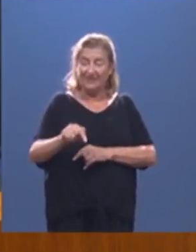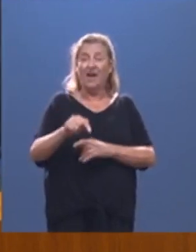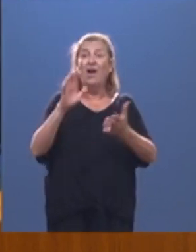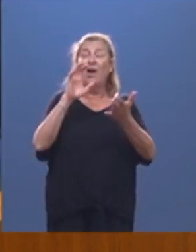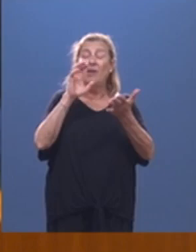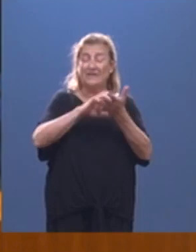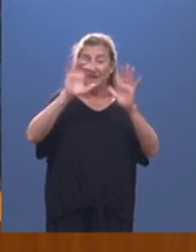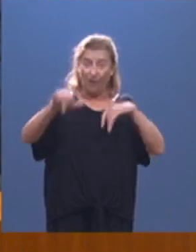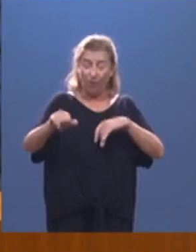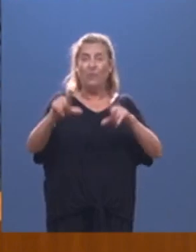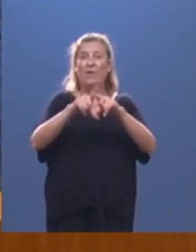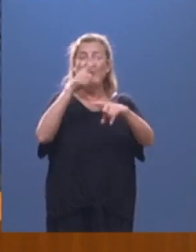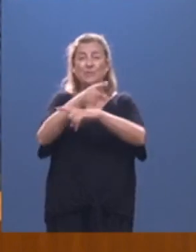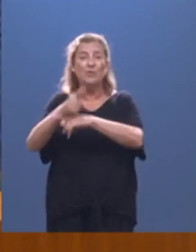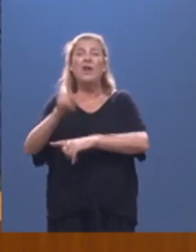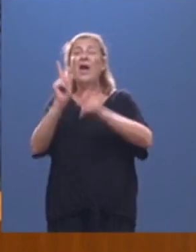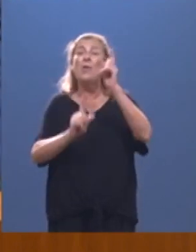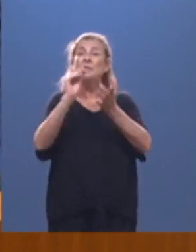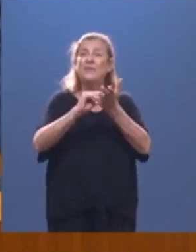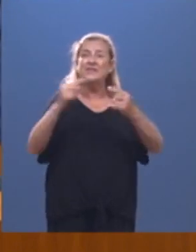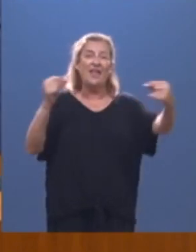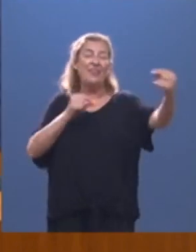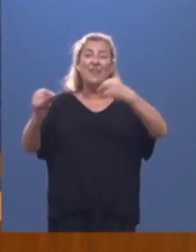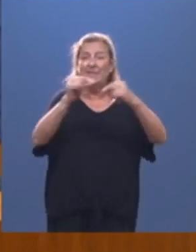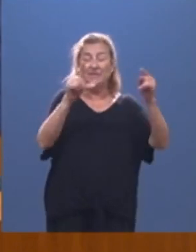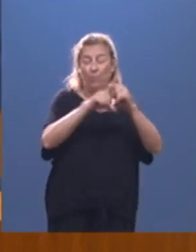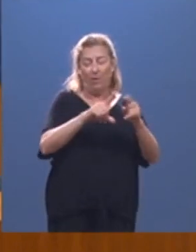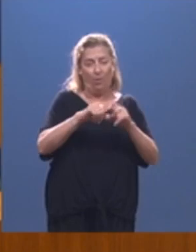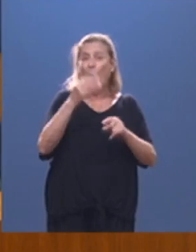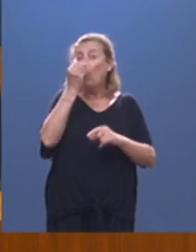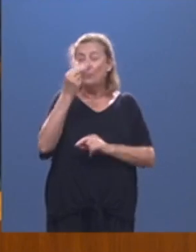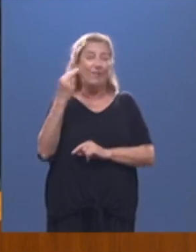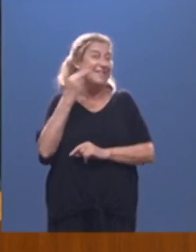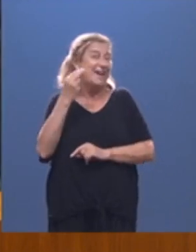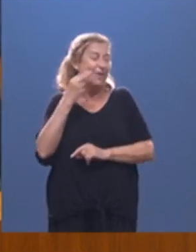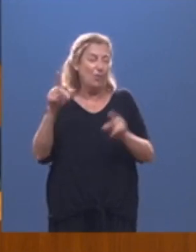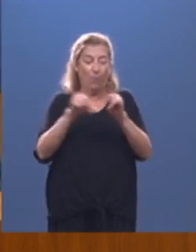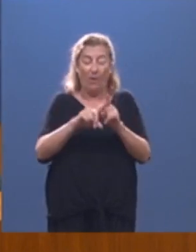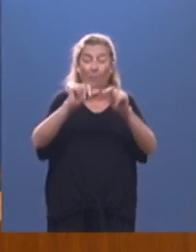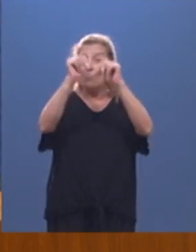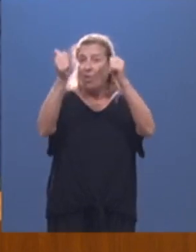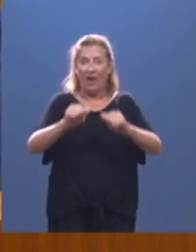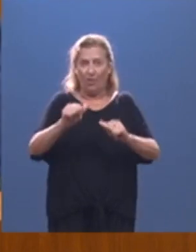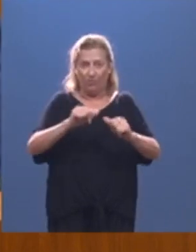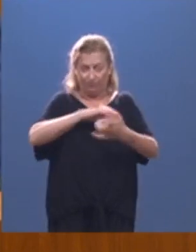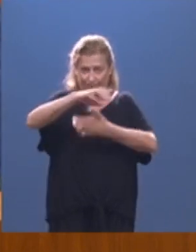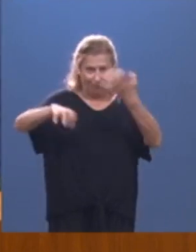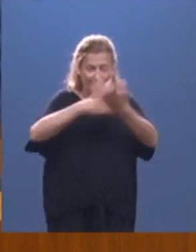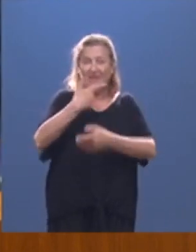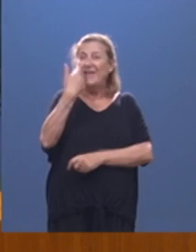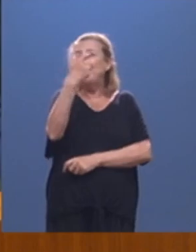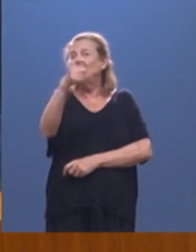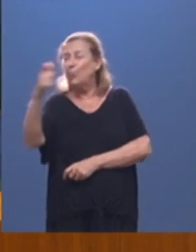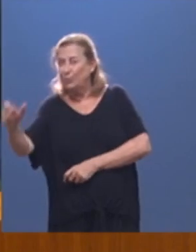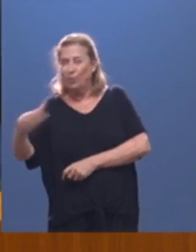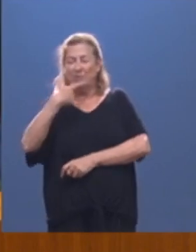imposición, los debates a veces son más un cuento de terror en el que sobresale un modelo caótico donde los insultos y las